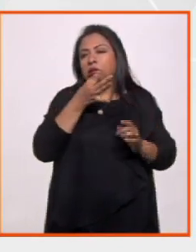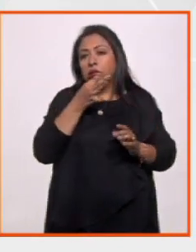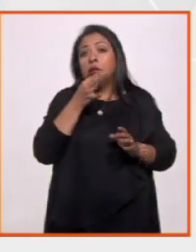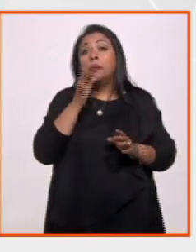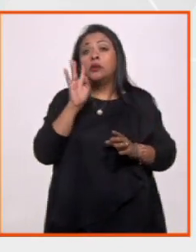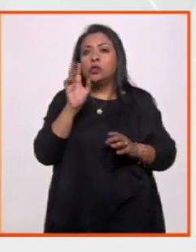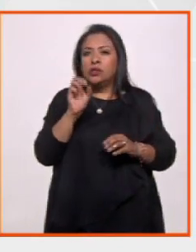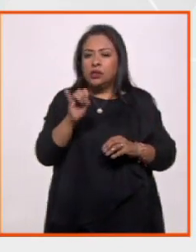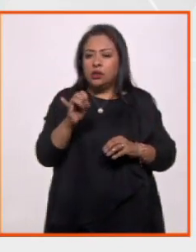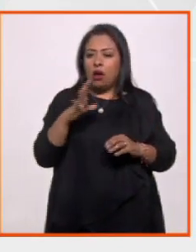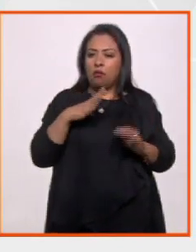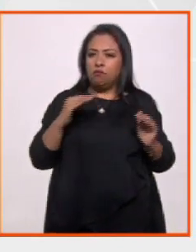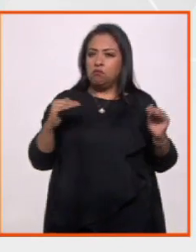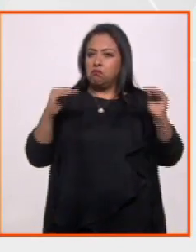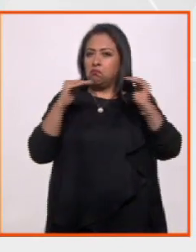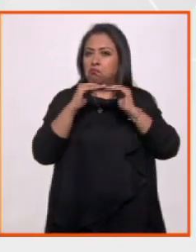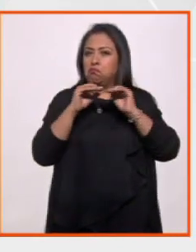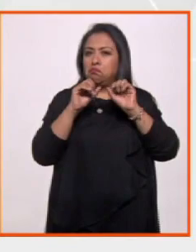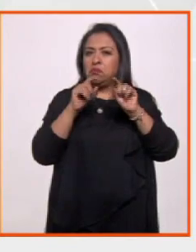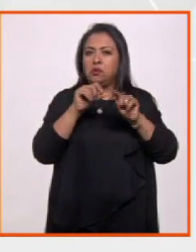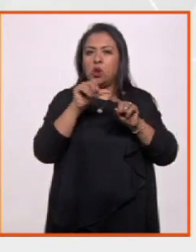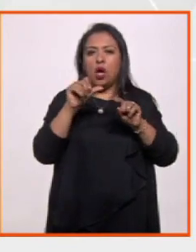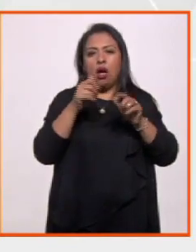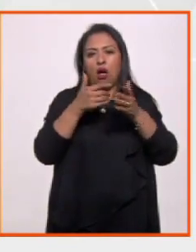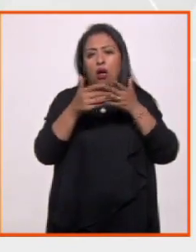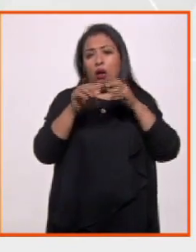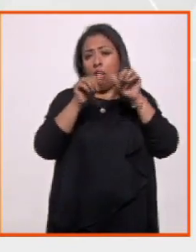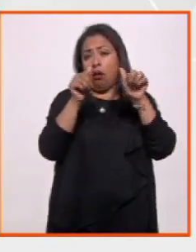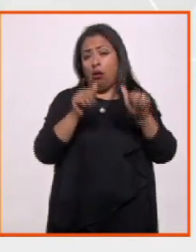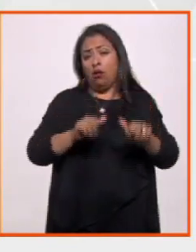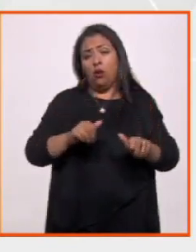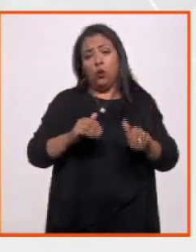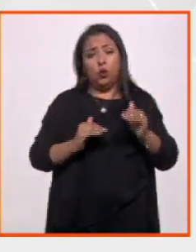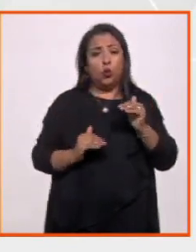sí se están midiendo con niveles de artesanos de alto nivel.